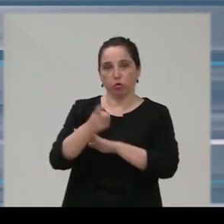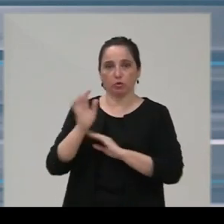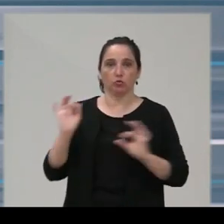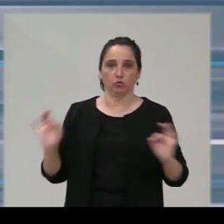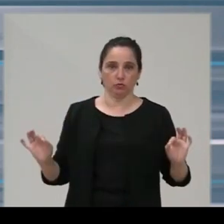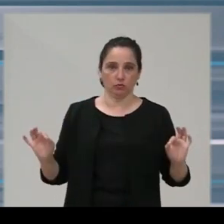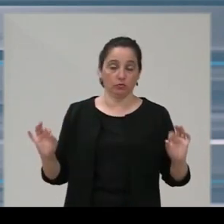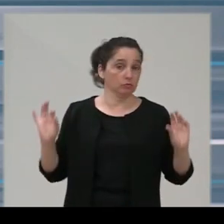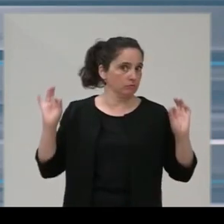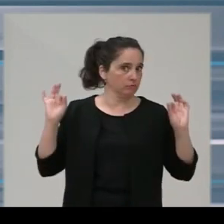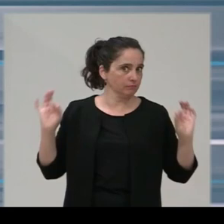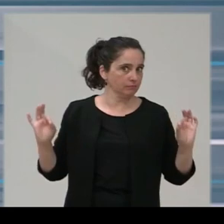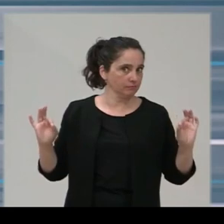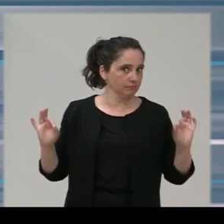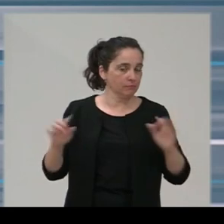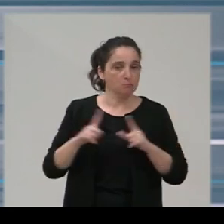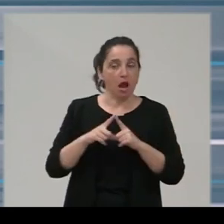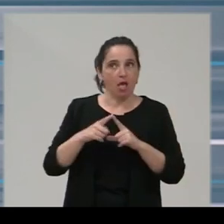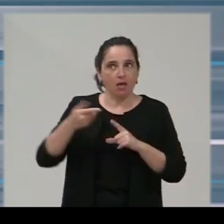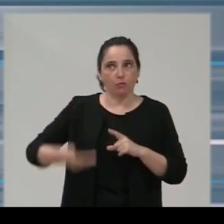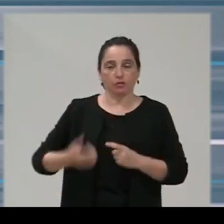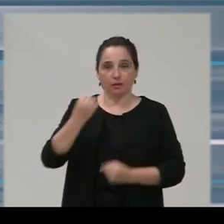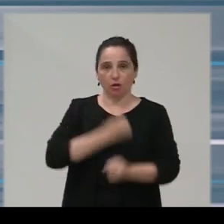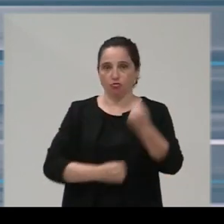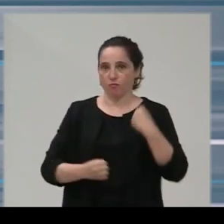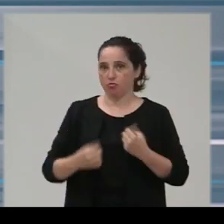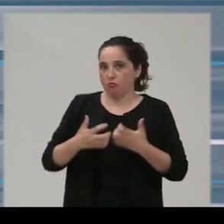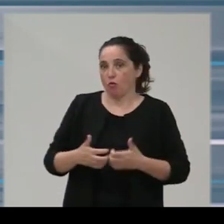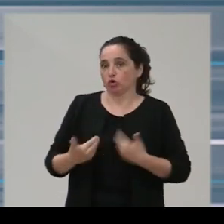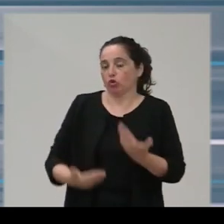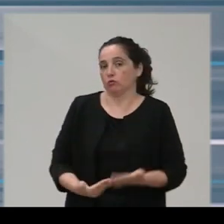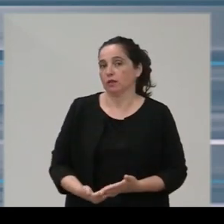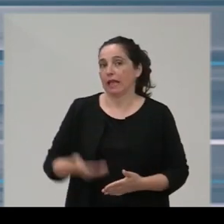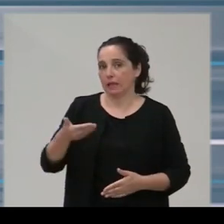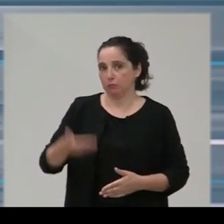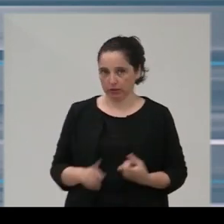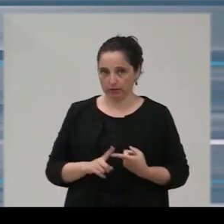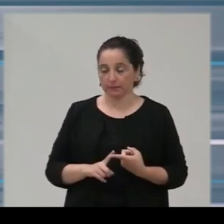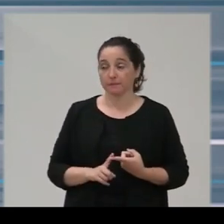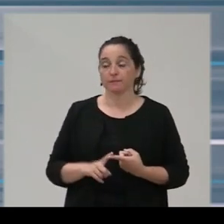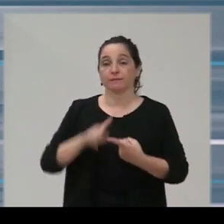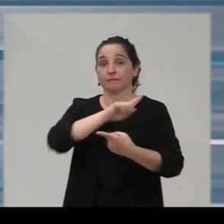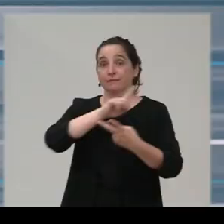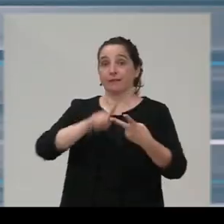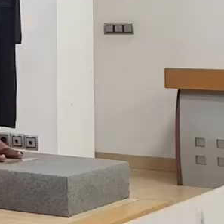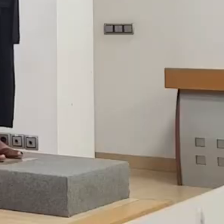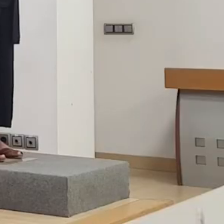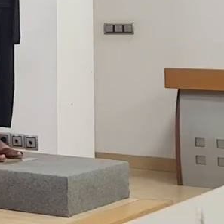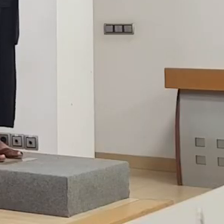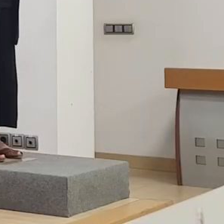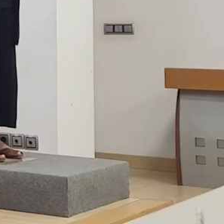siendo un activo económico y un motor que es lo que hoy es en relación a